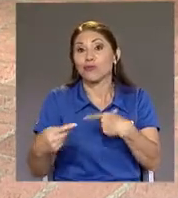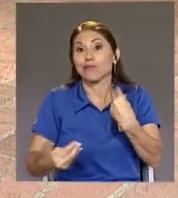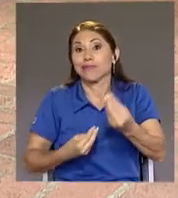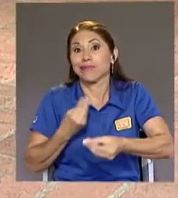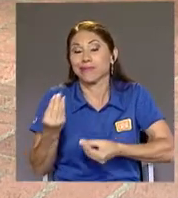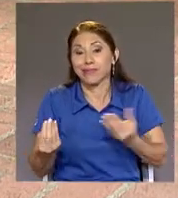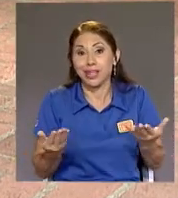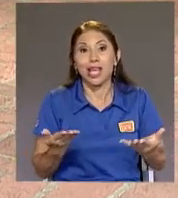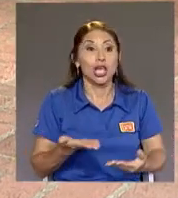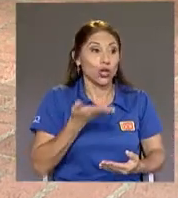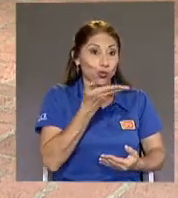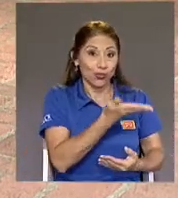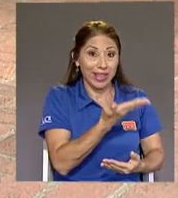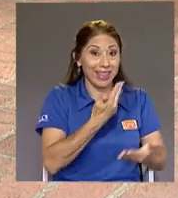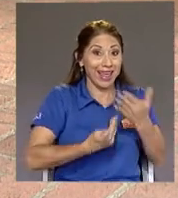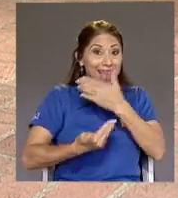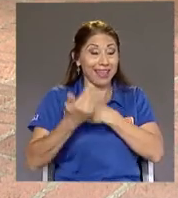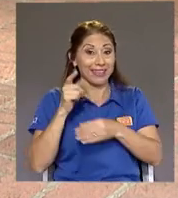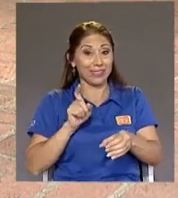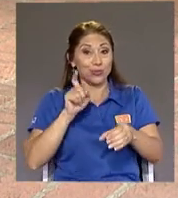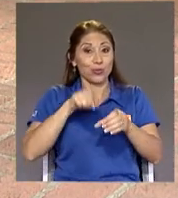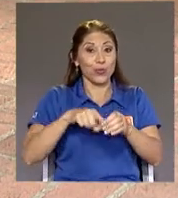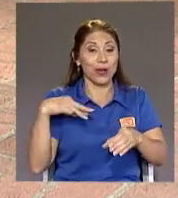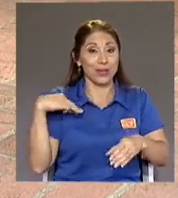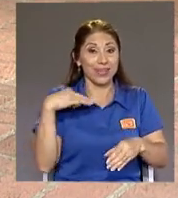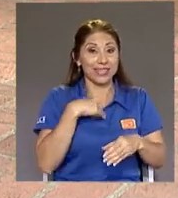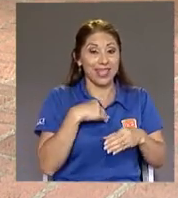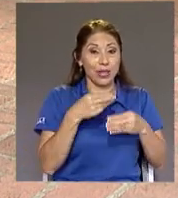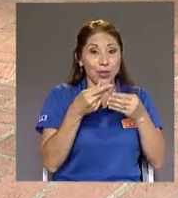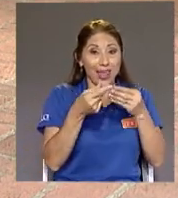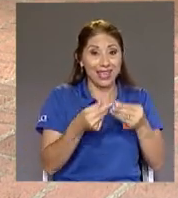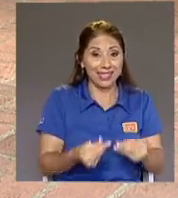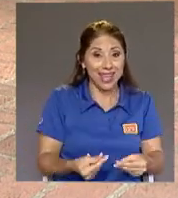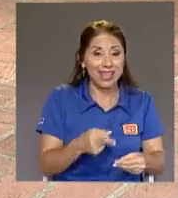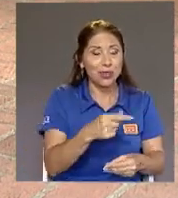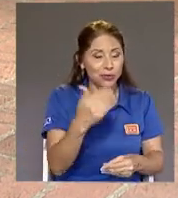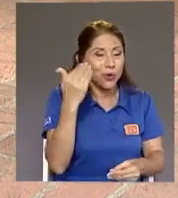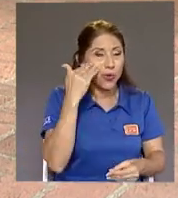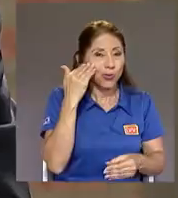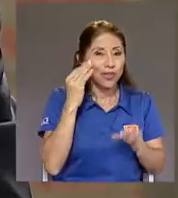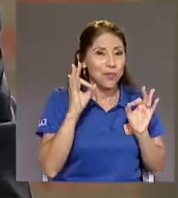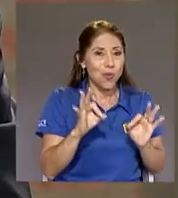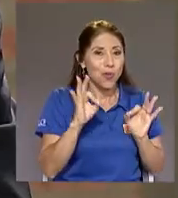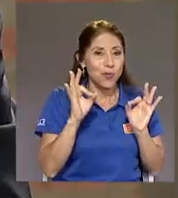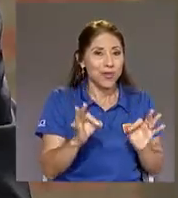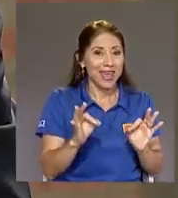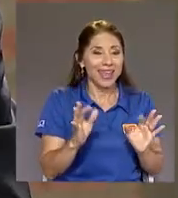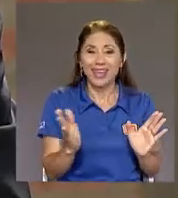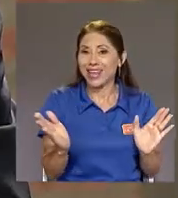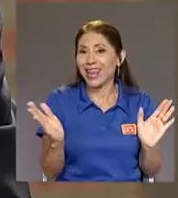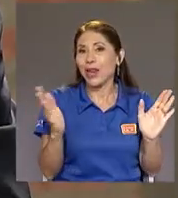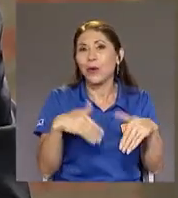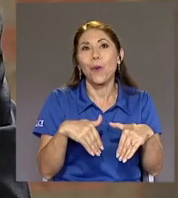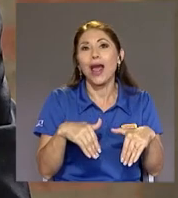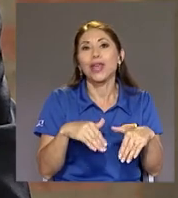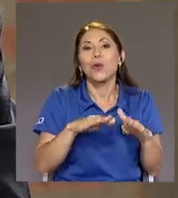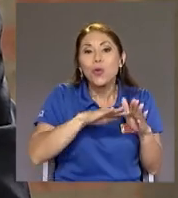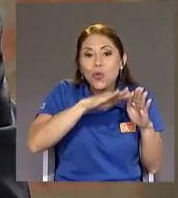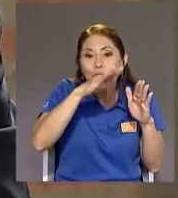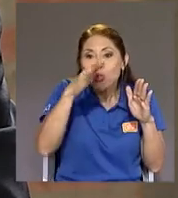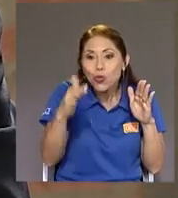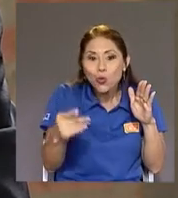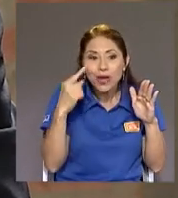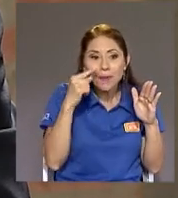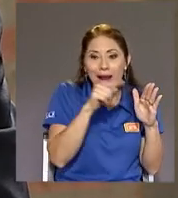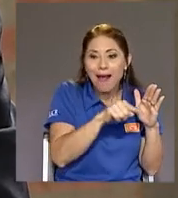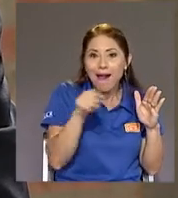Estuvo En el Ministerio De Hacienda Y conoce Muy bien Que no hay Un túnel Que va De un lugar A otro Por